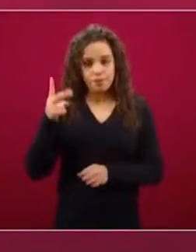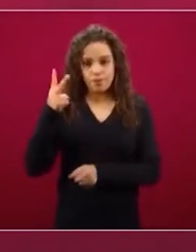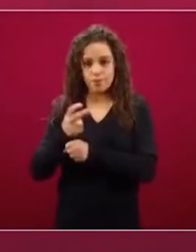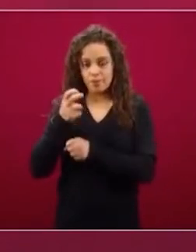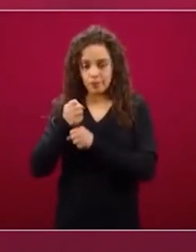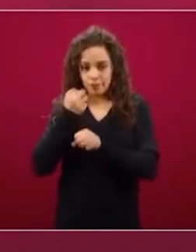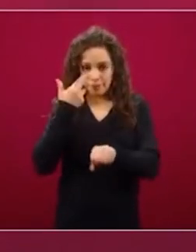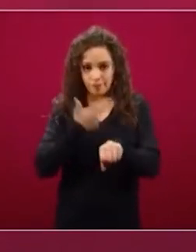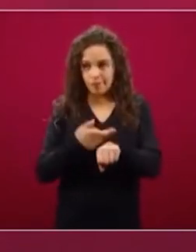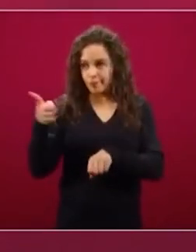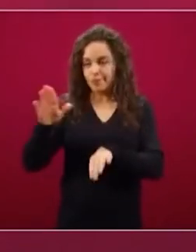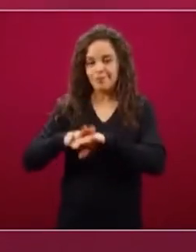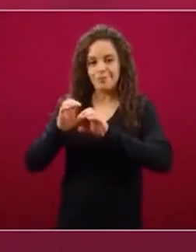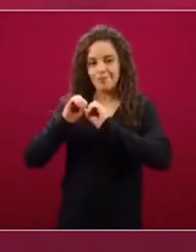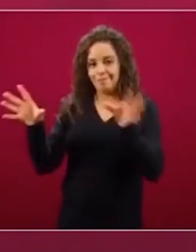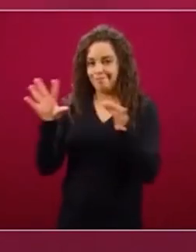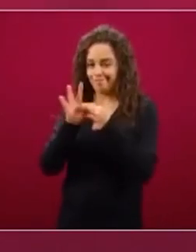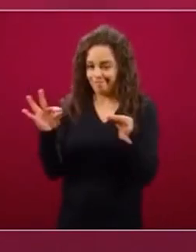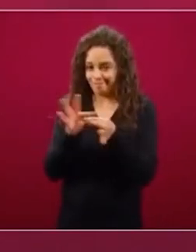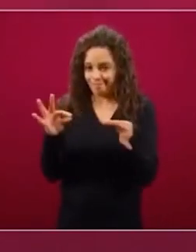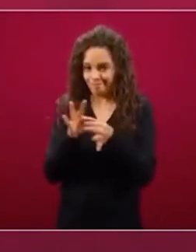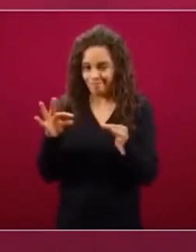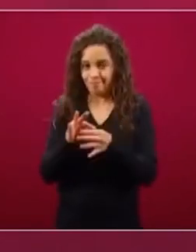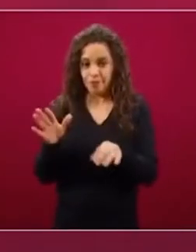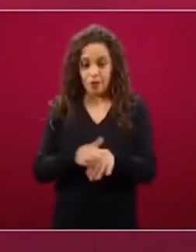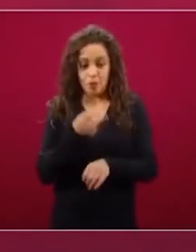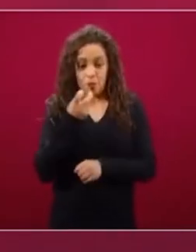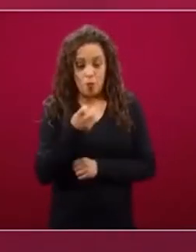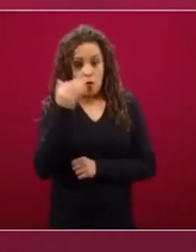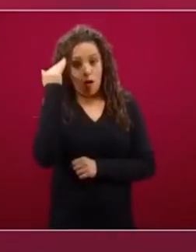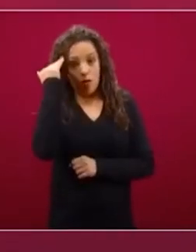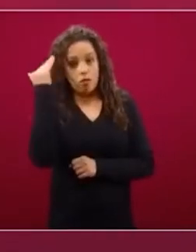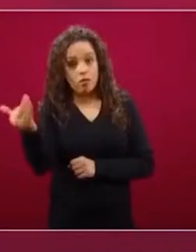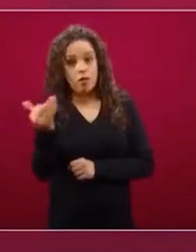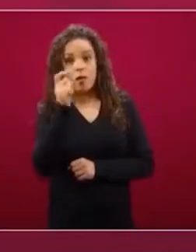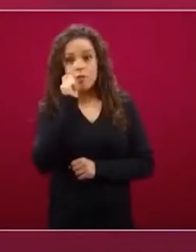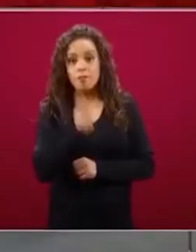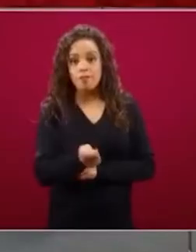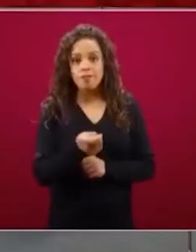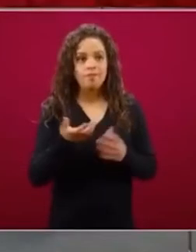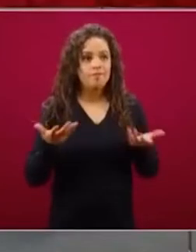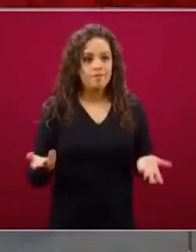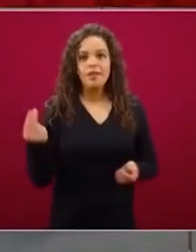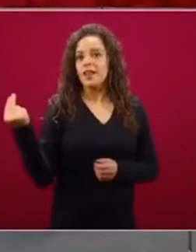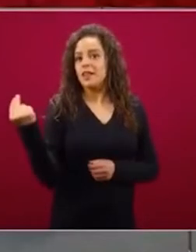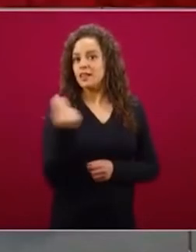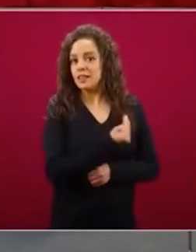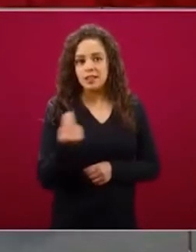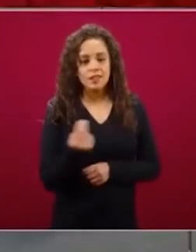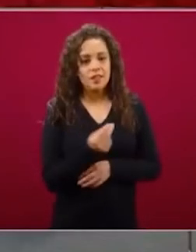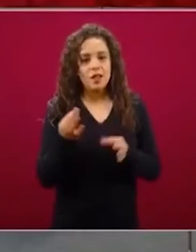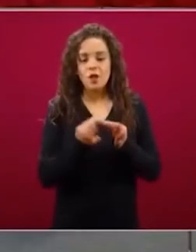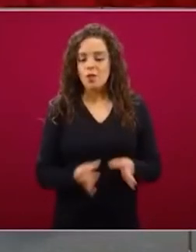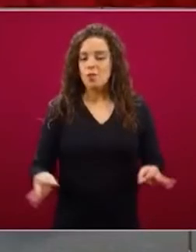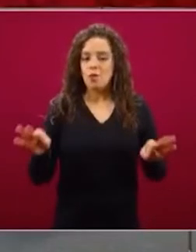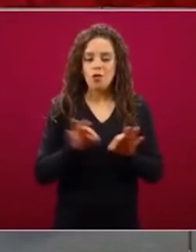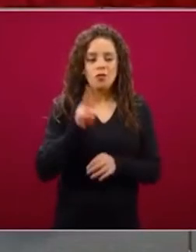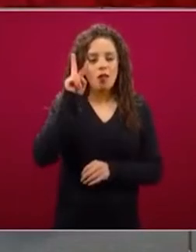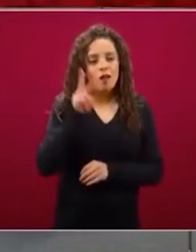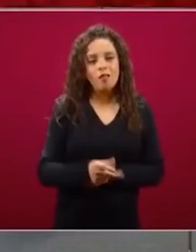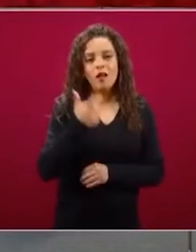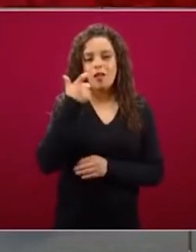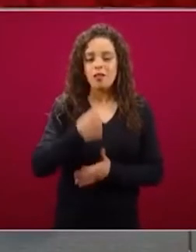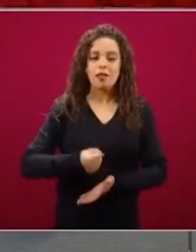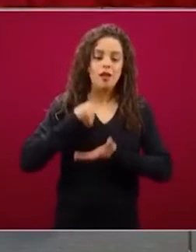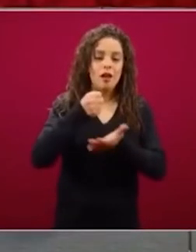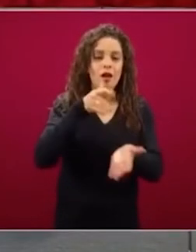cuenta de ello, porque estamos en los tiempos donde este recurso es absolutamente necesario. Es la oportunidad para que ellos puedan